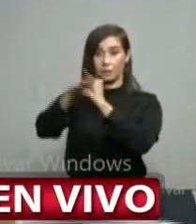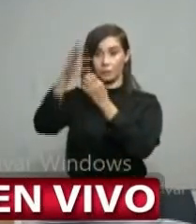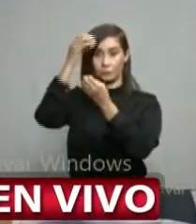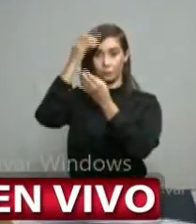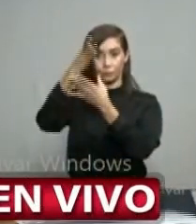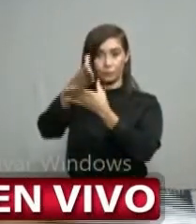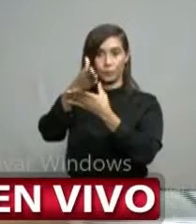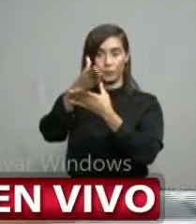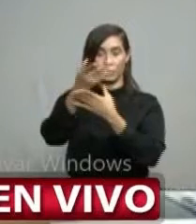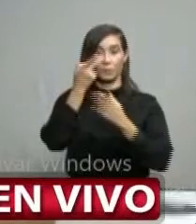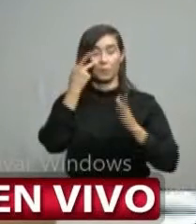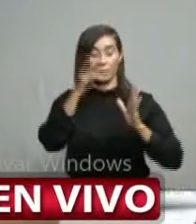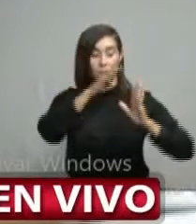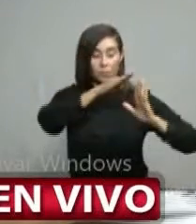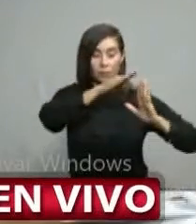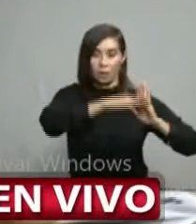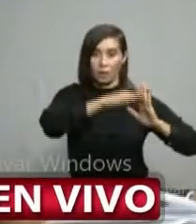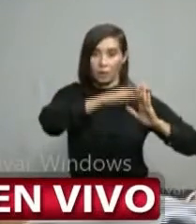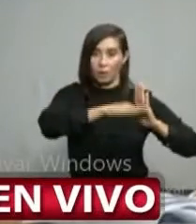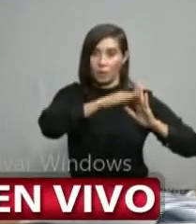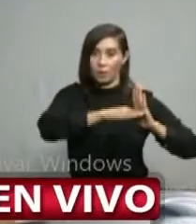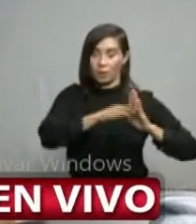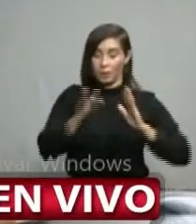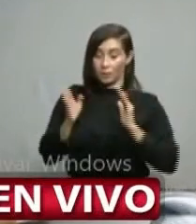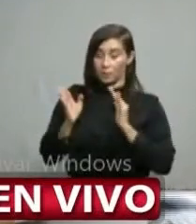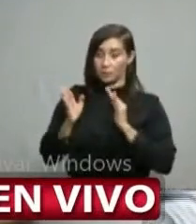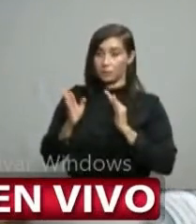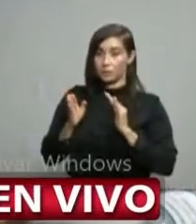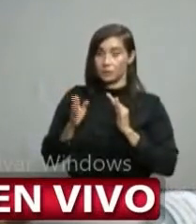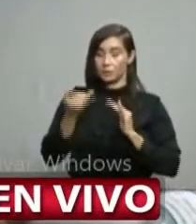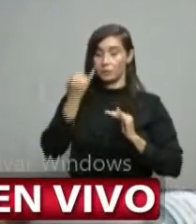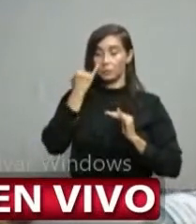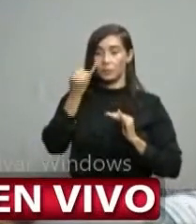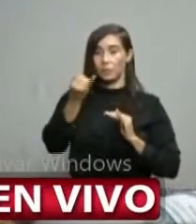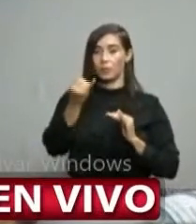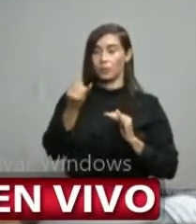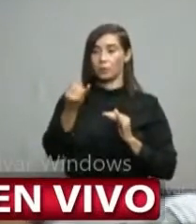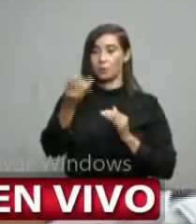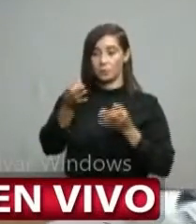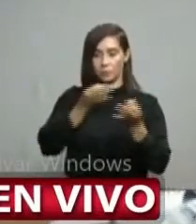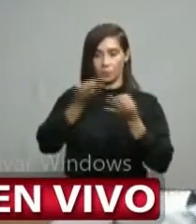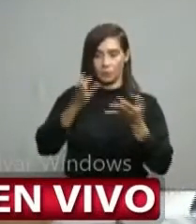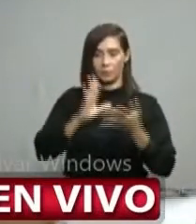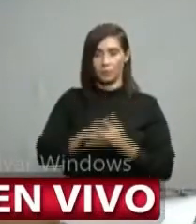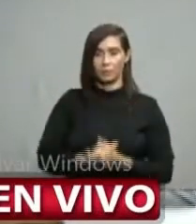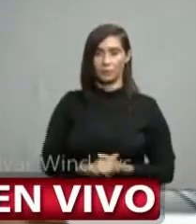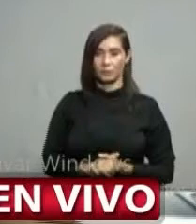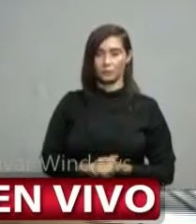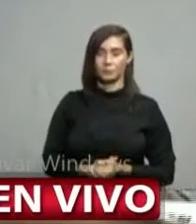vamos a seguir el mismo procedimiento que usted me ha planteado